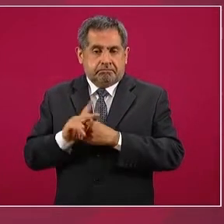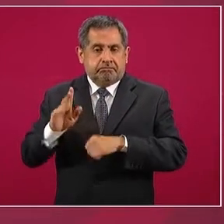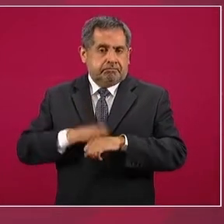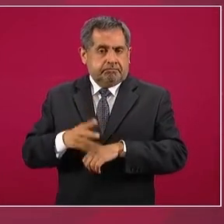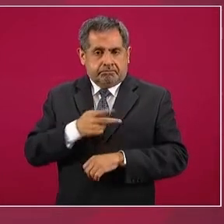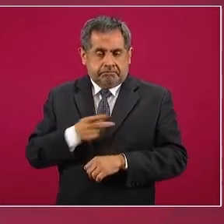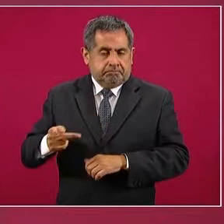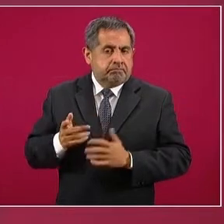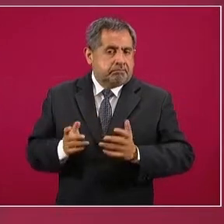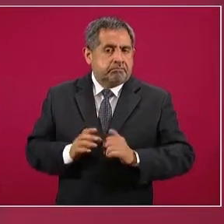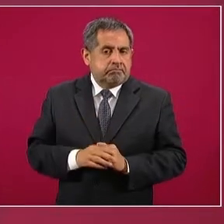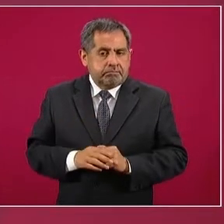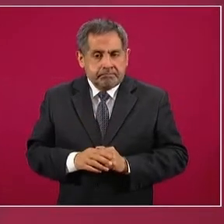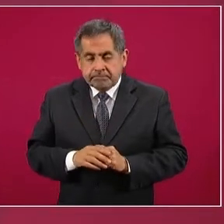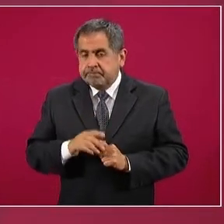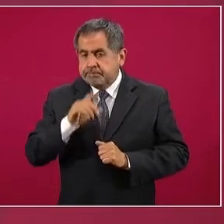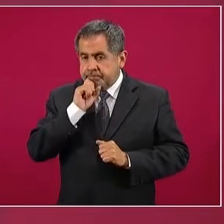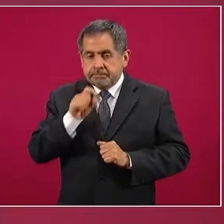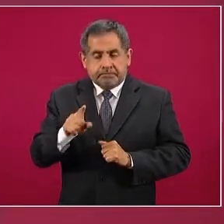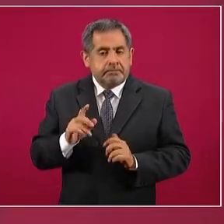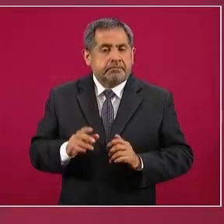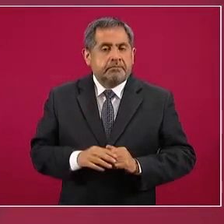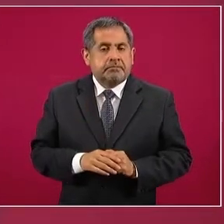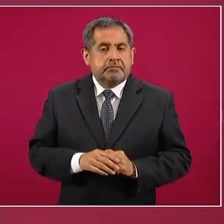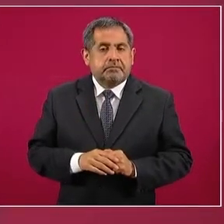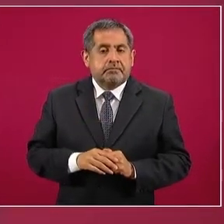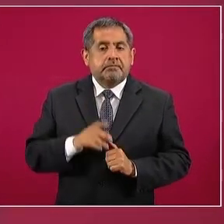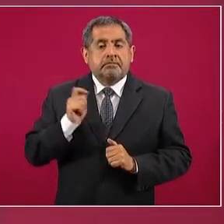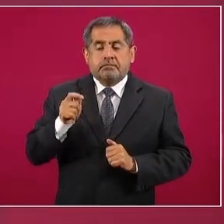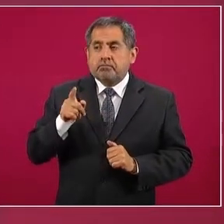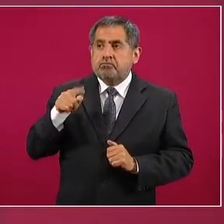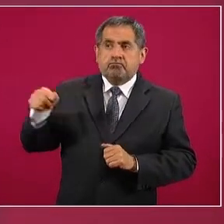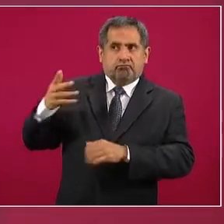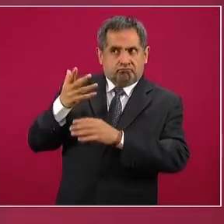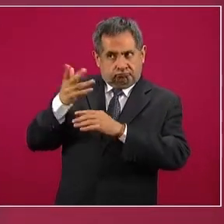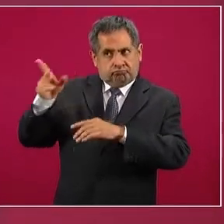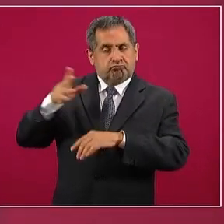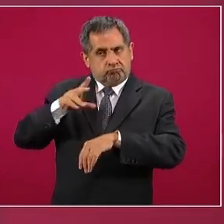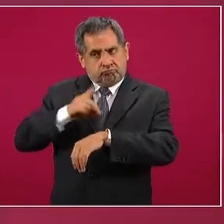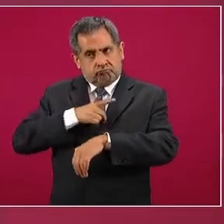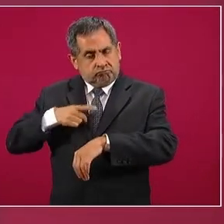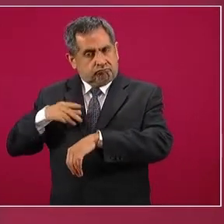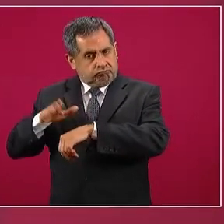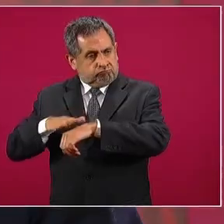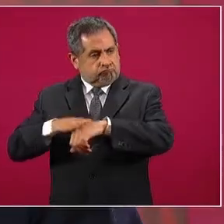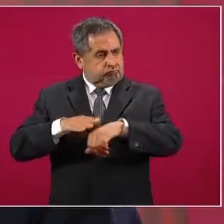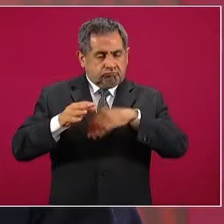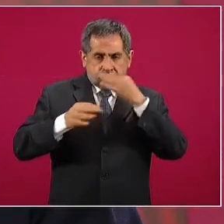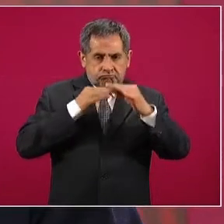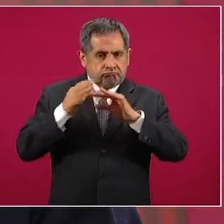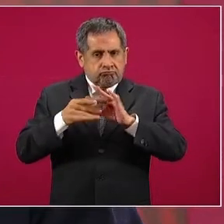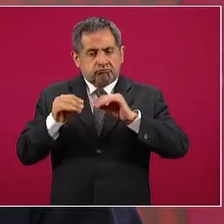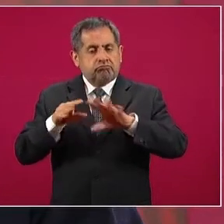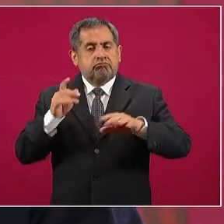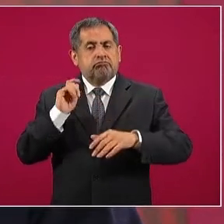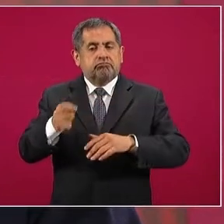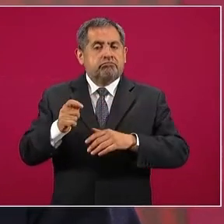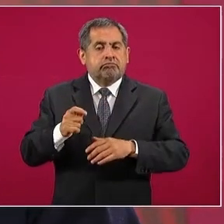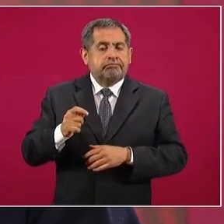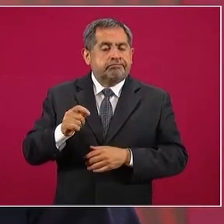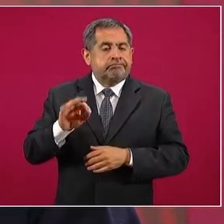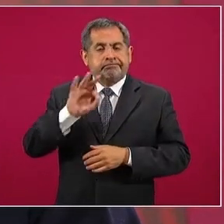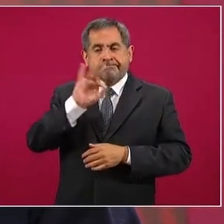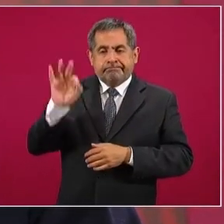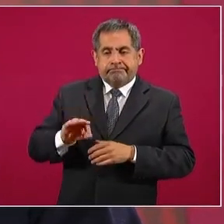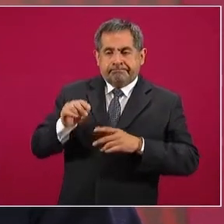también que se promueva que las tasas de